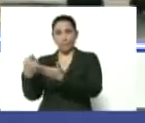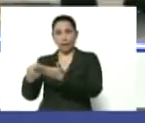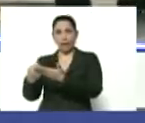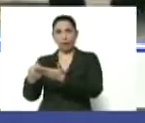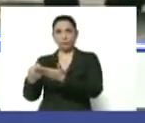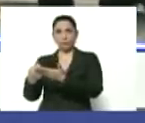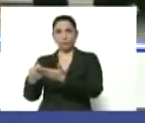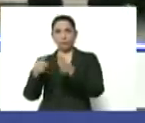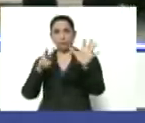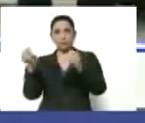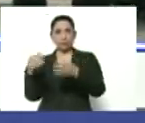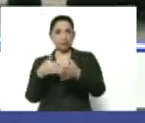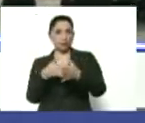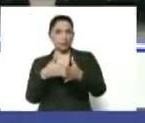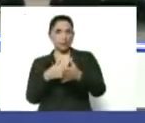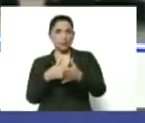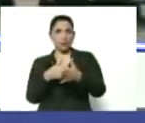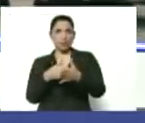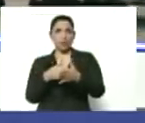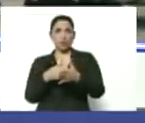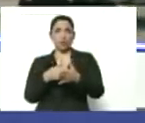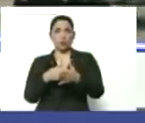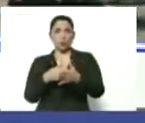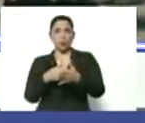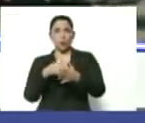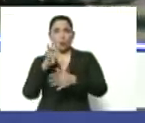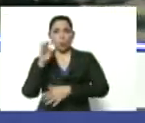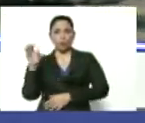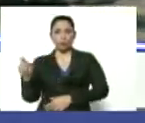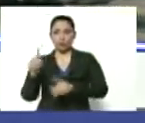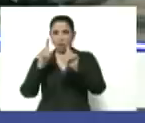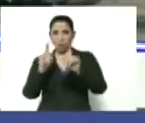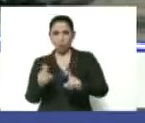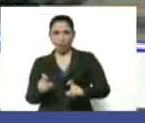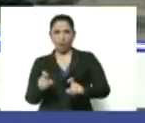60.480 pruebas moleculares más.